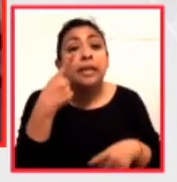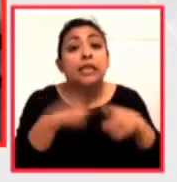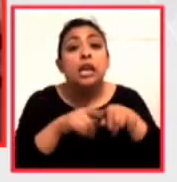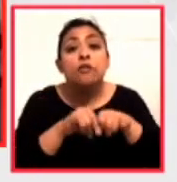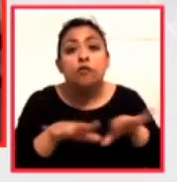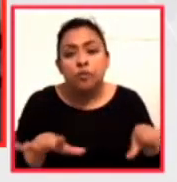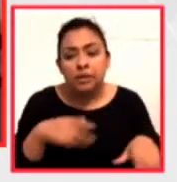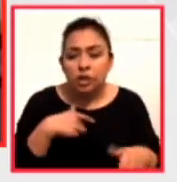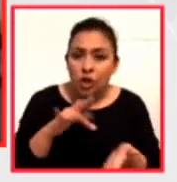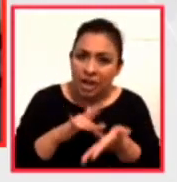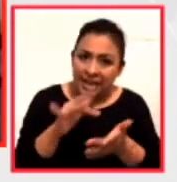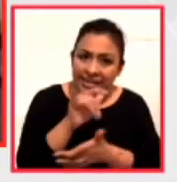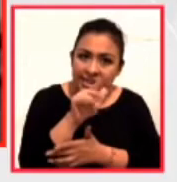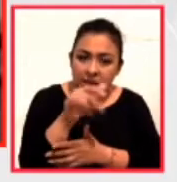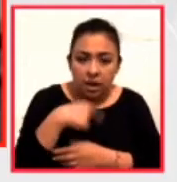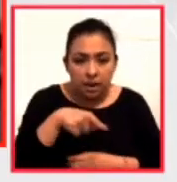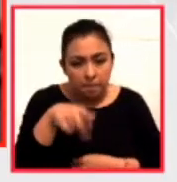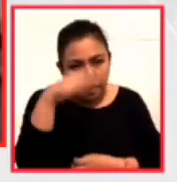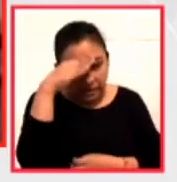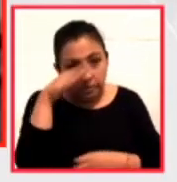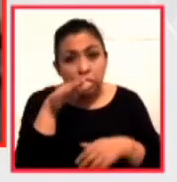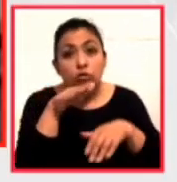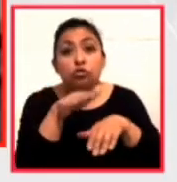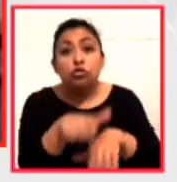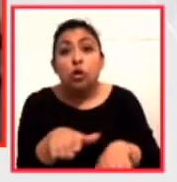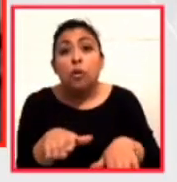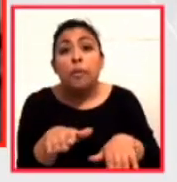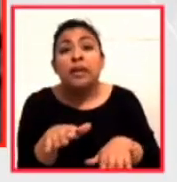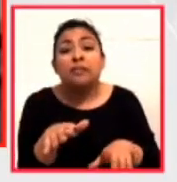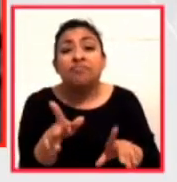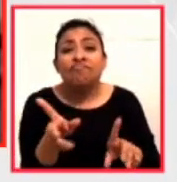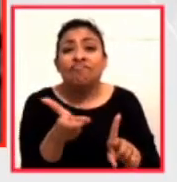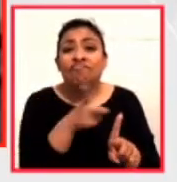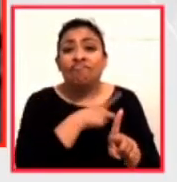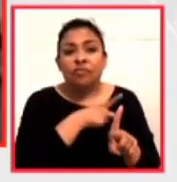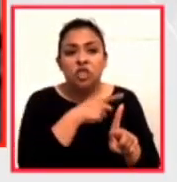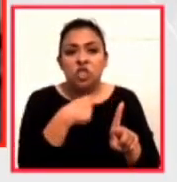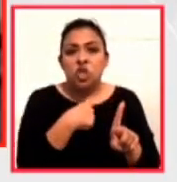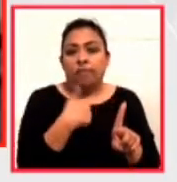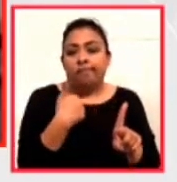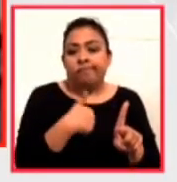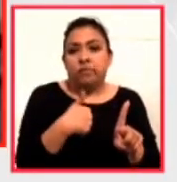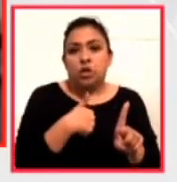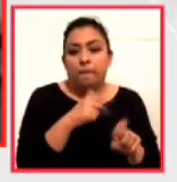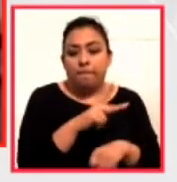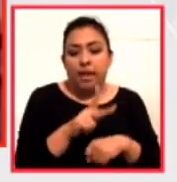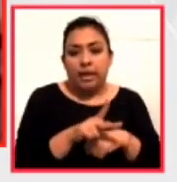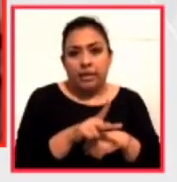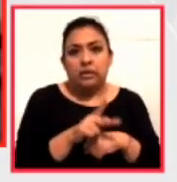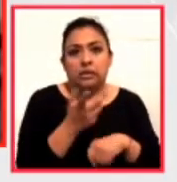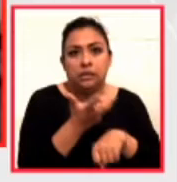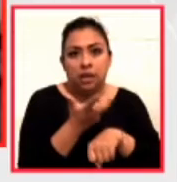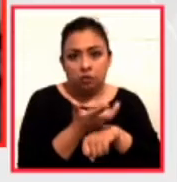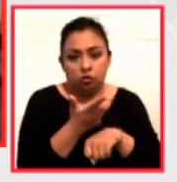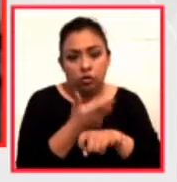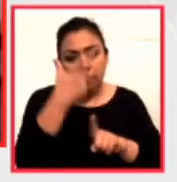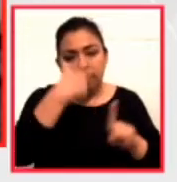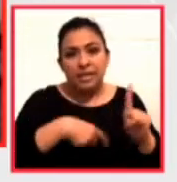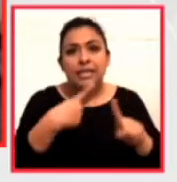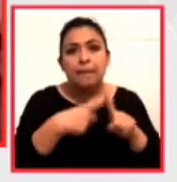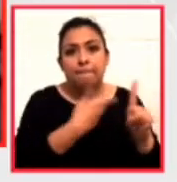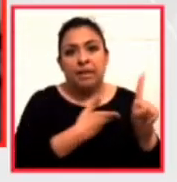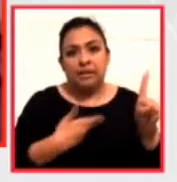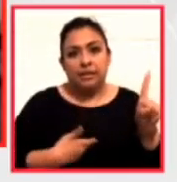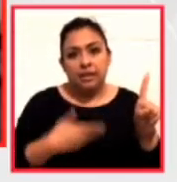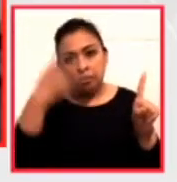agradecemos mucho esta reflexión sobre la soledad que está buscando como nación Estados Unidos a través de la figura de Donald Trump